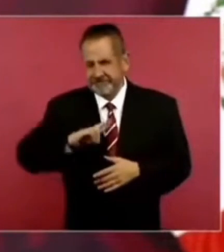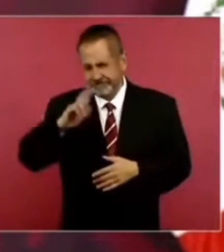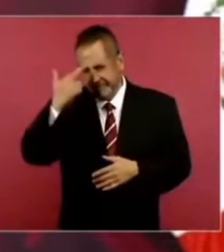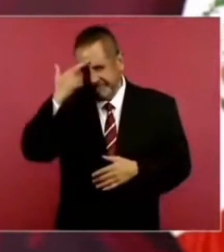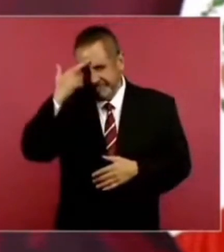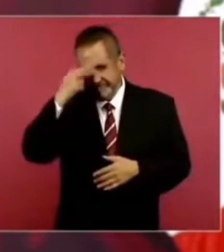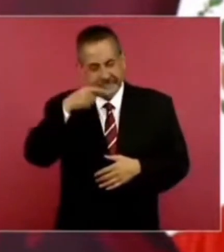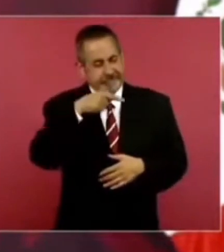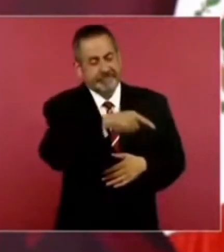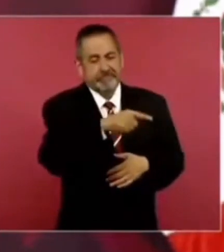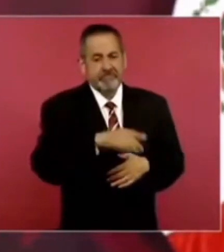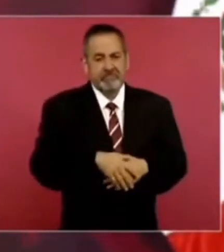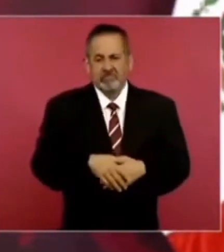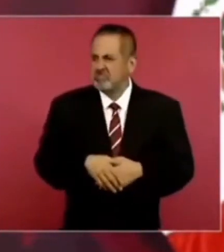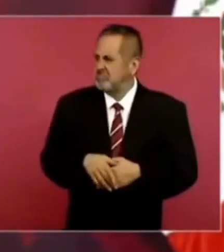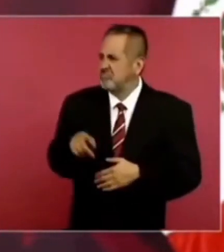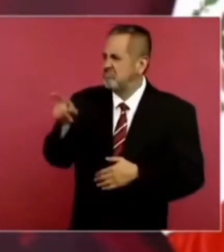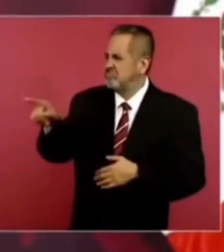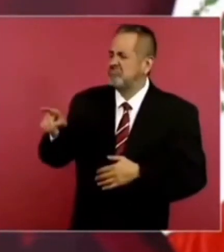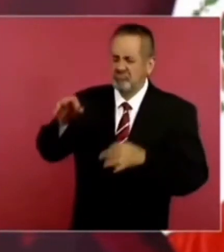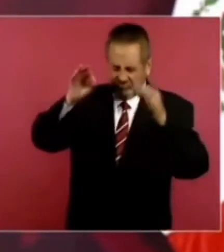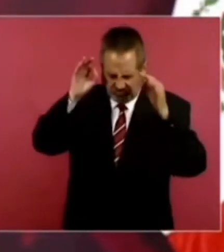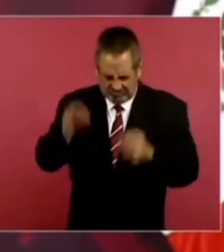fue, es chilango.